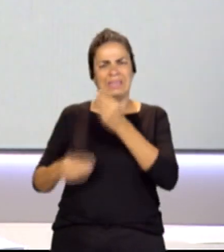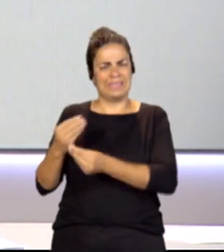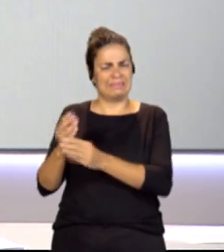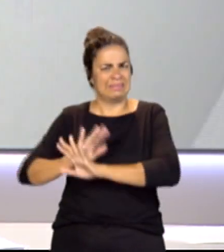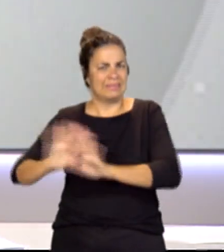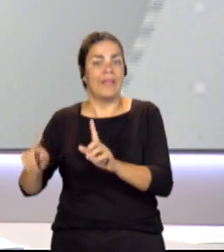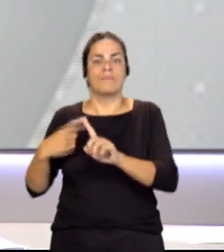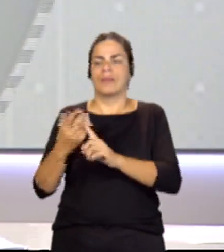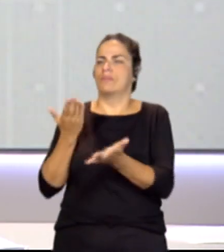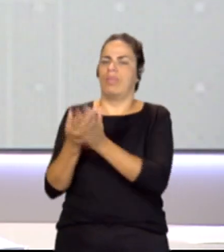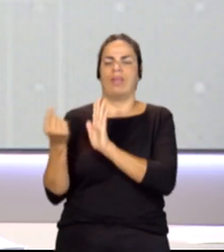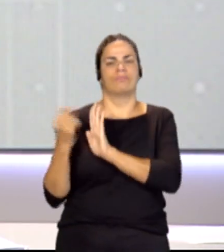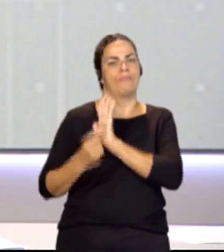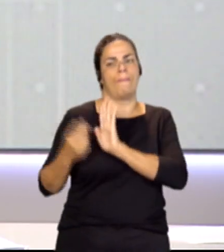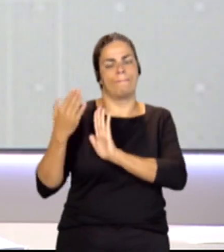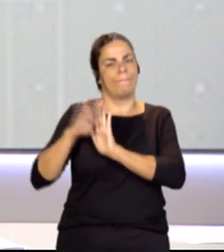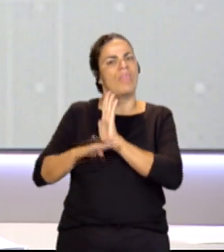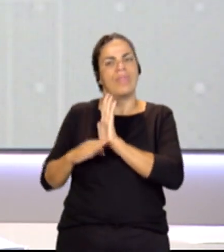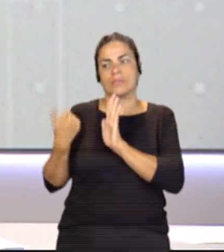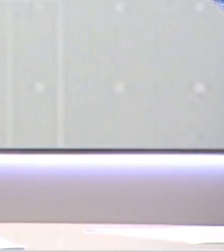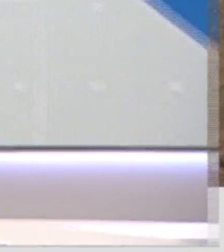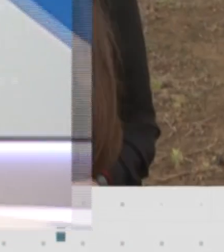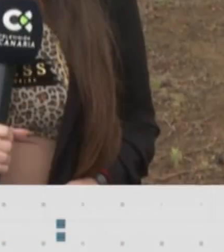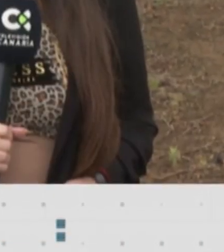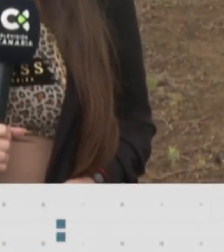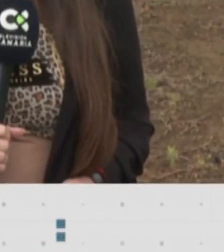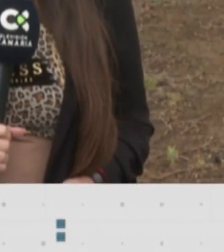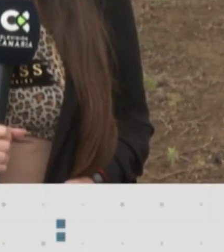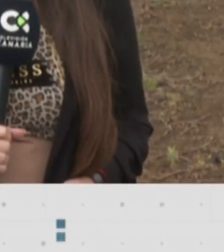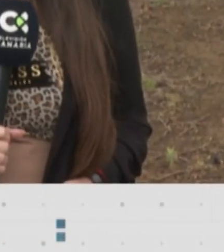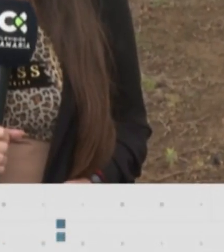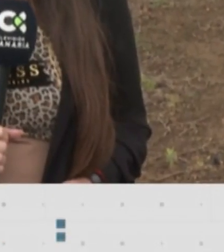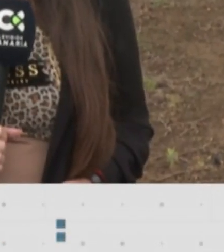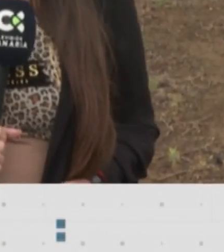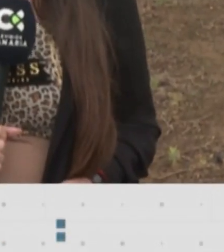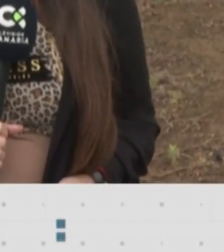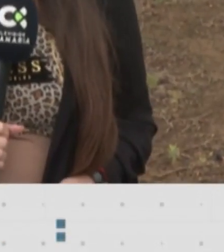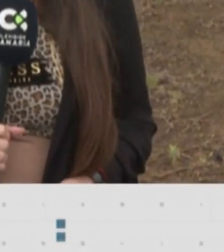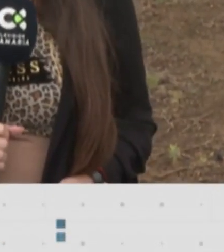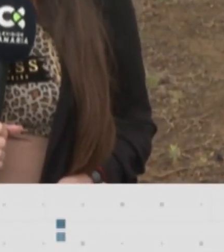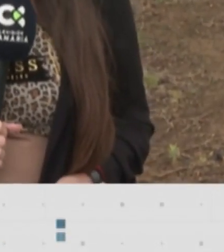medidas urgentes. Además, no descartan nuevas protestas. Cristina Falcón, muy buenos días de nuevo.